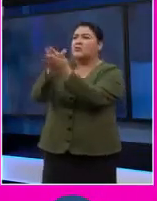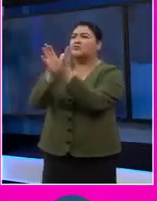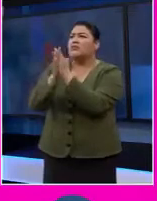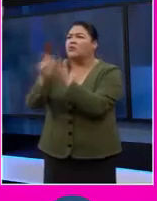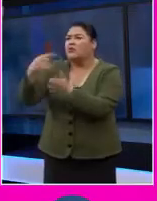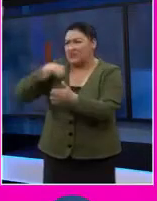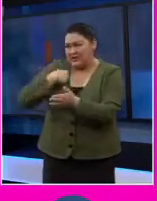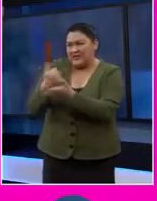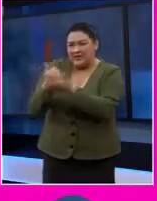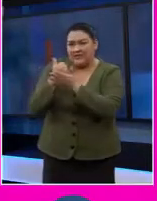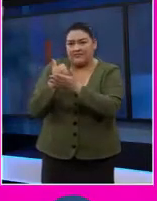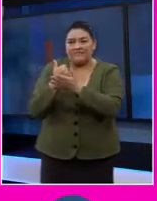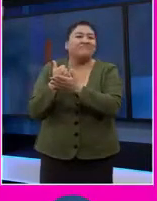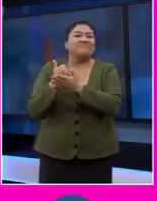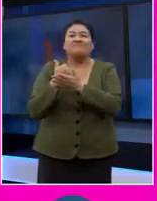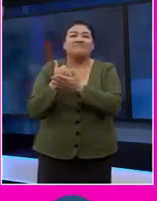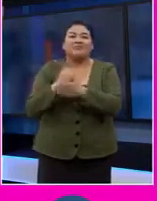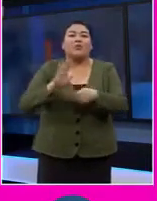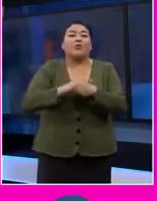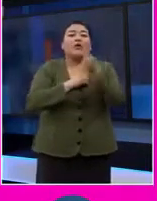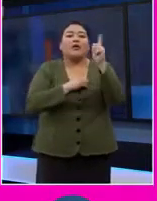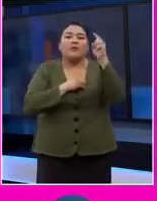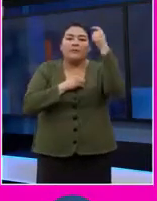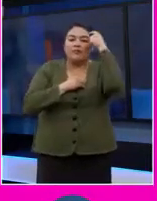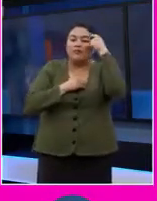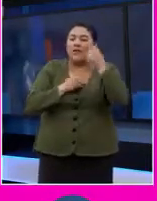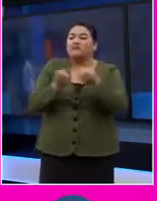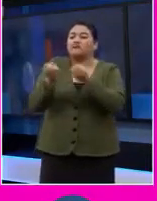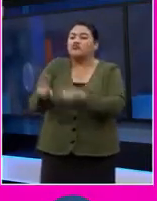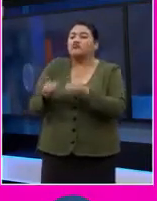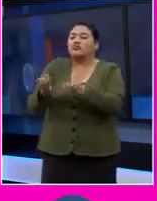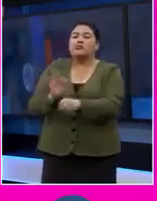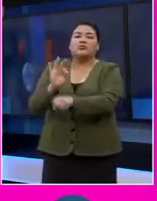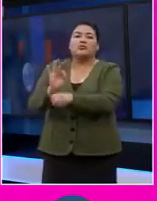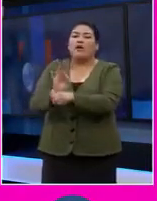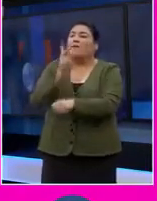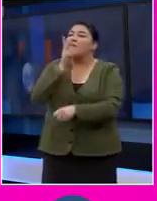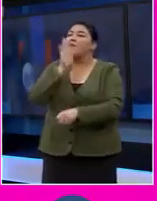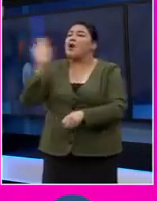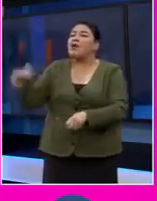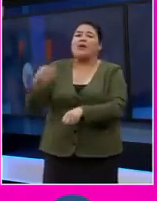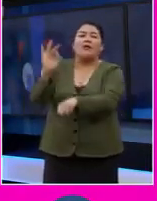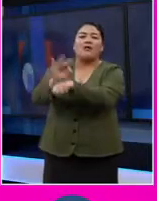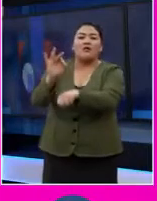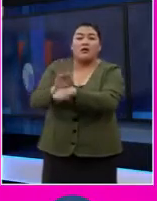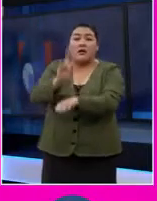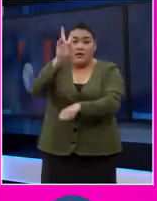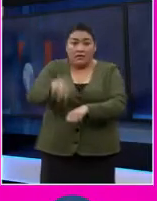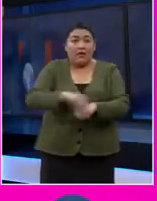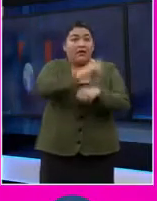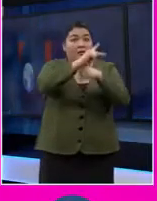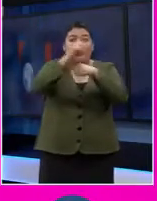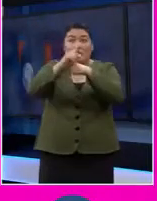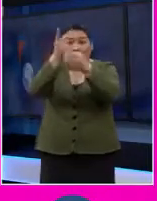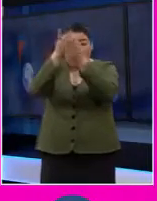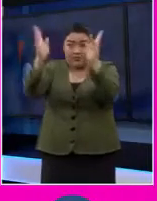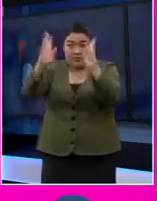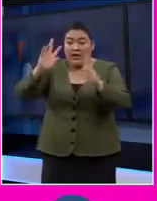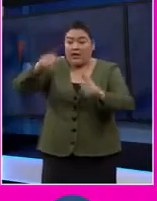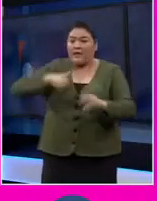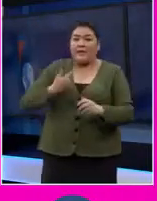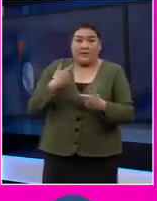Porque con este enfoque asistencialista y de intermediación, es muy difícil que un servicio de salud en cualquier país le dé información